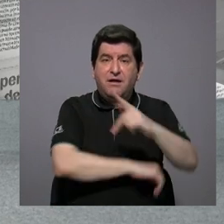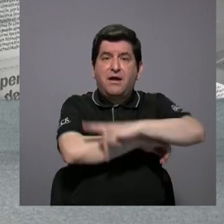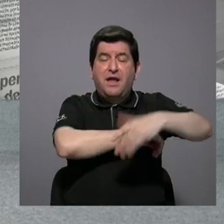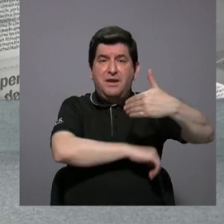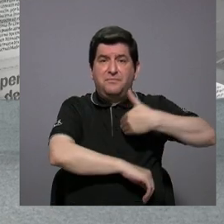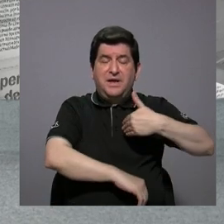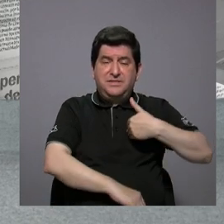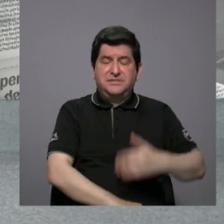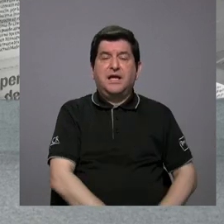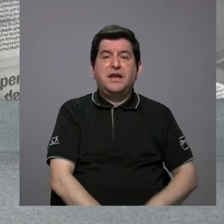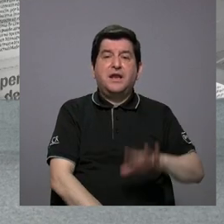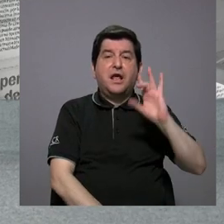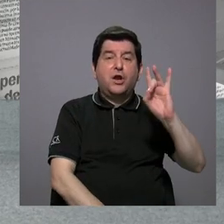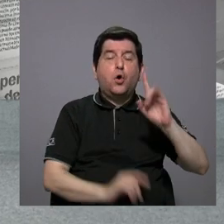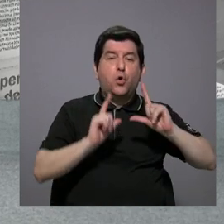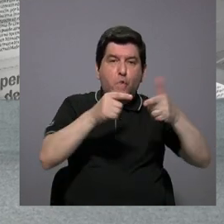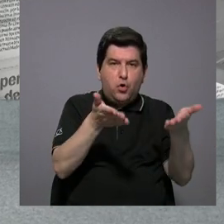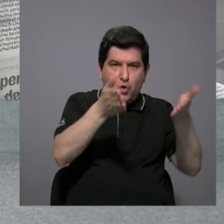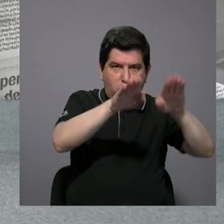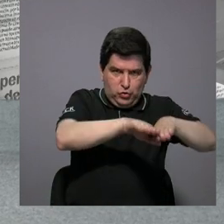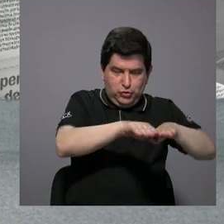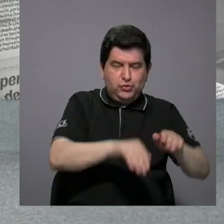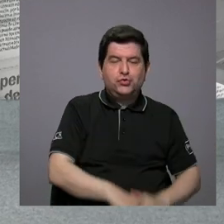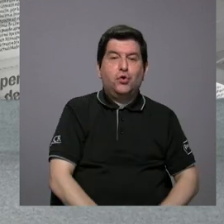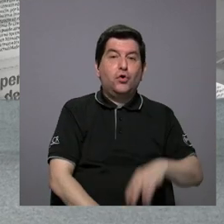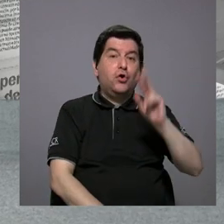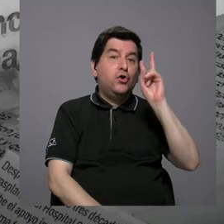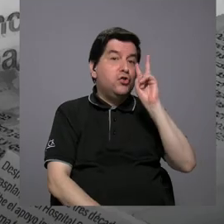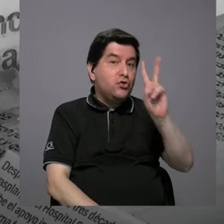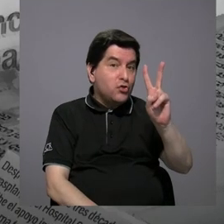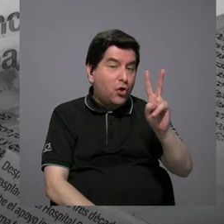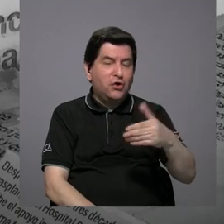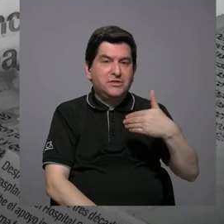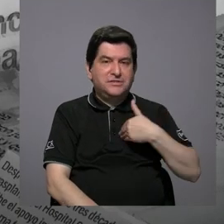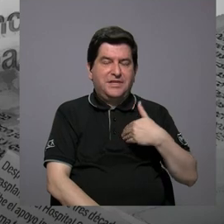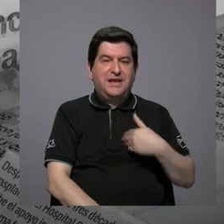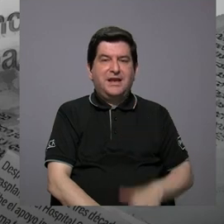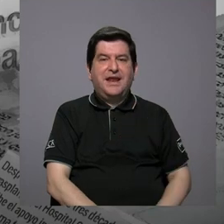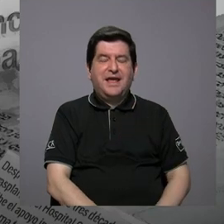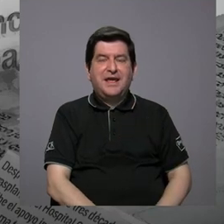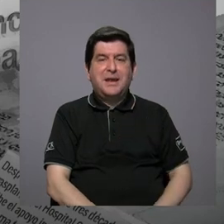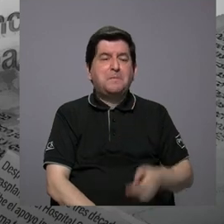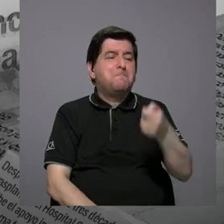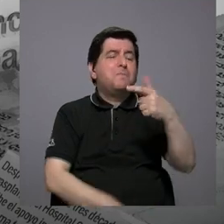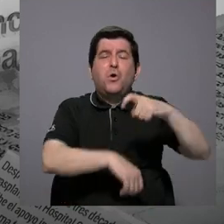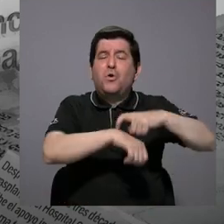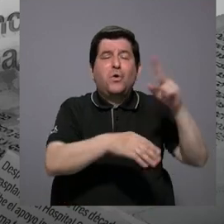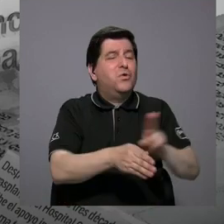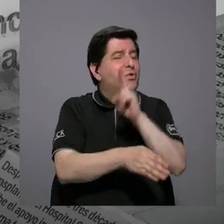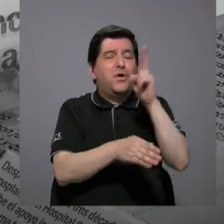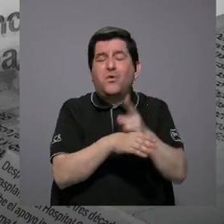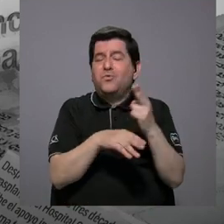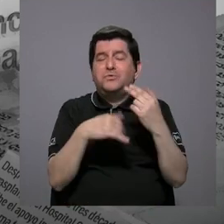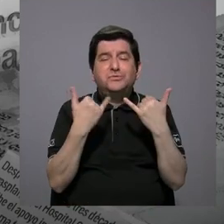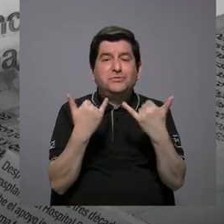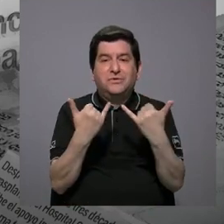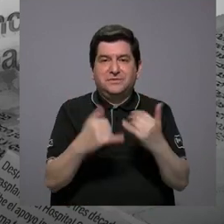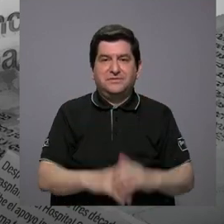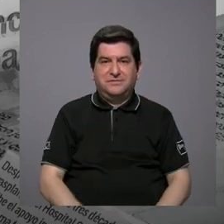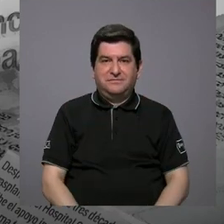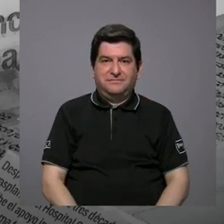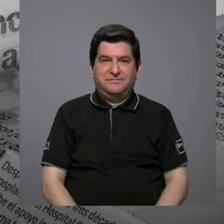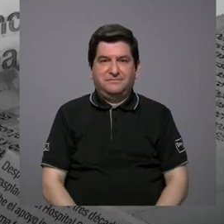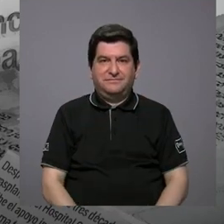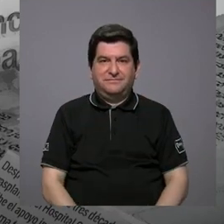cuenta con ocho rellenos sanitarios, de los cuales dos de ellos tienen una nula o corta vida útil, que es lo que acabo de